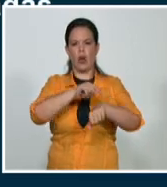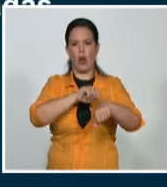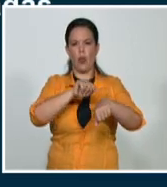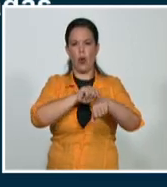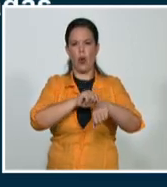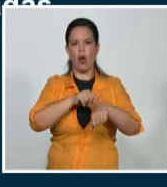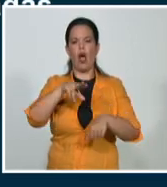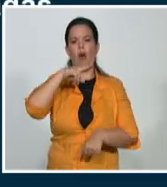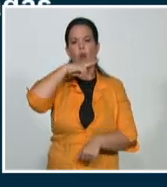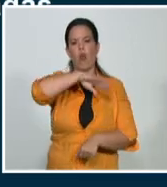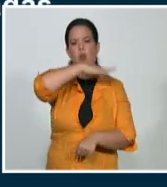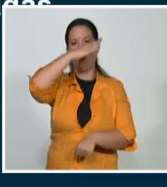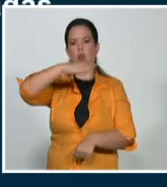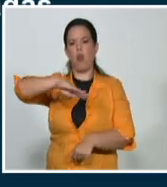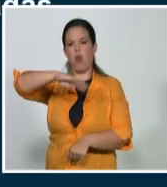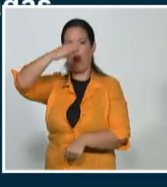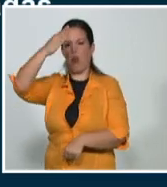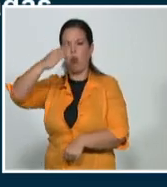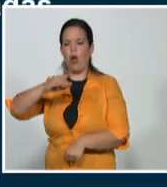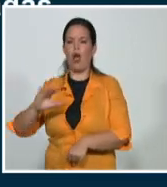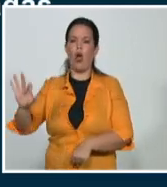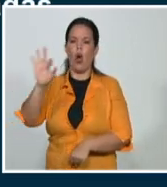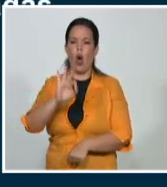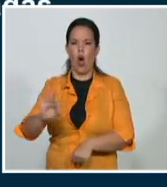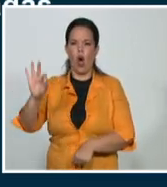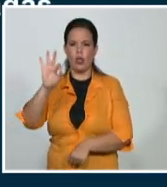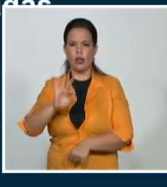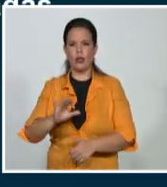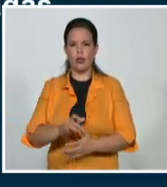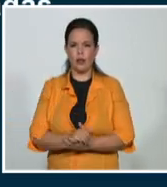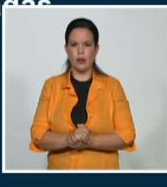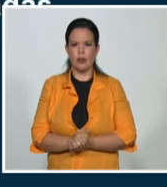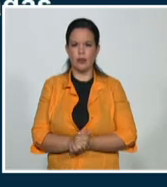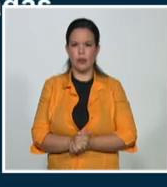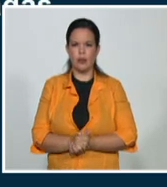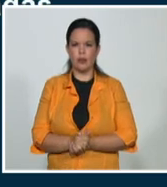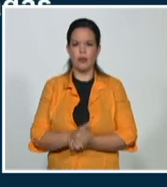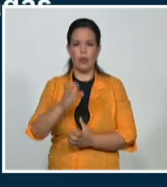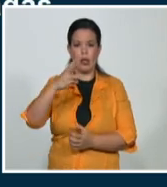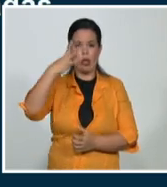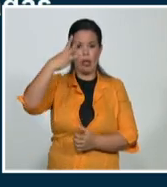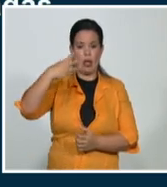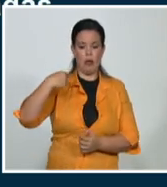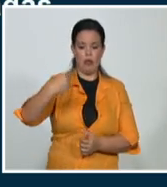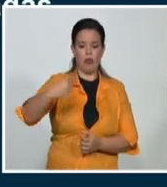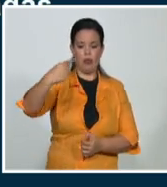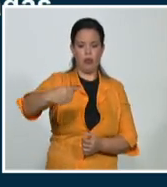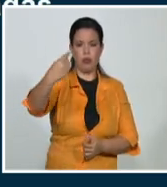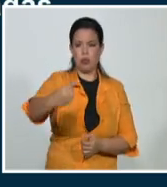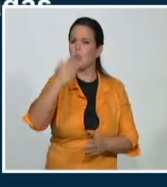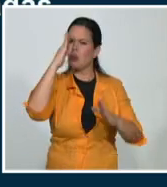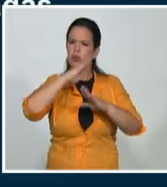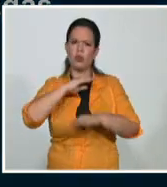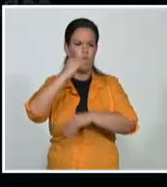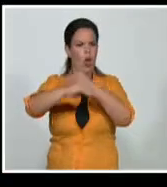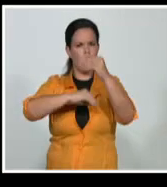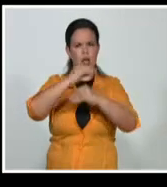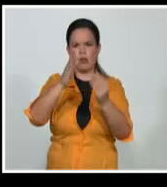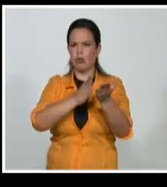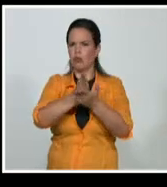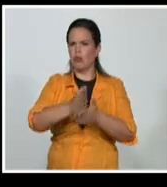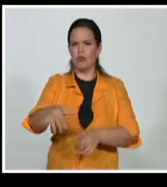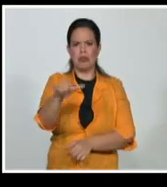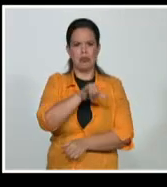orientales y oleaje en el resto de nuestras costas. Y para los próximos tres días, poca variación en las condiciones del tiempo,